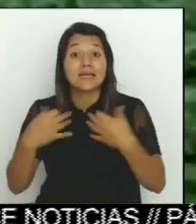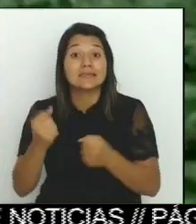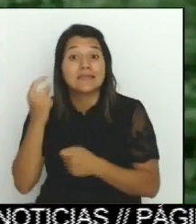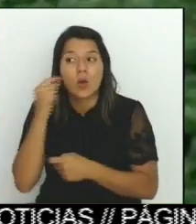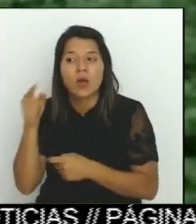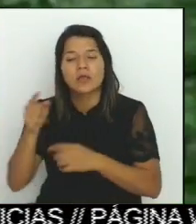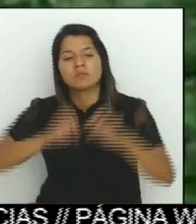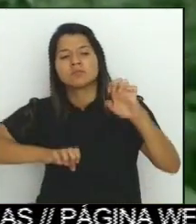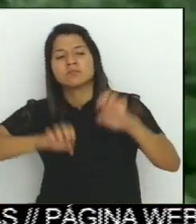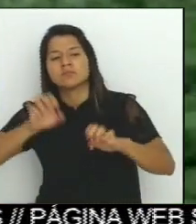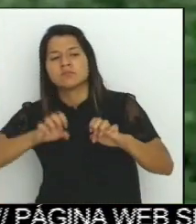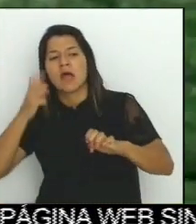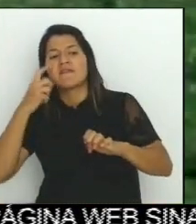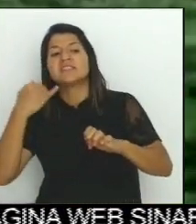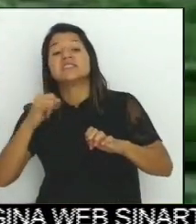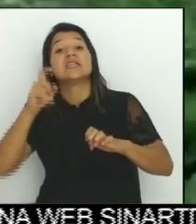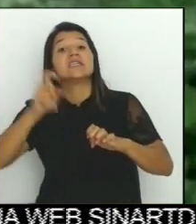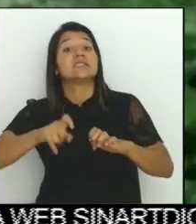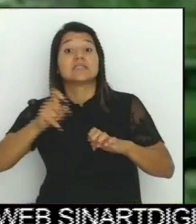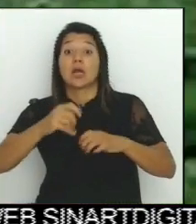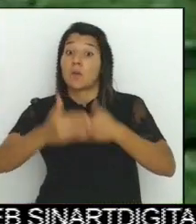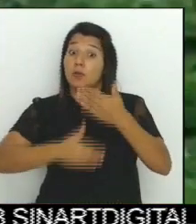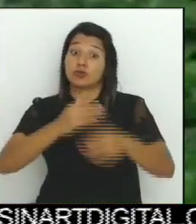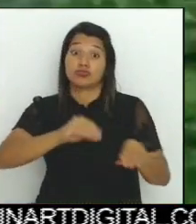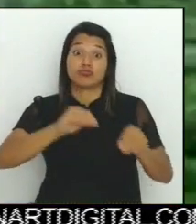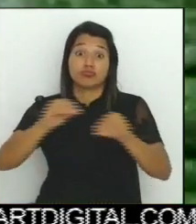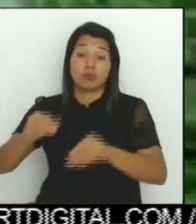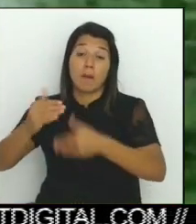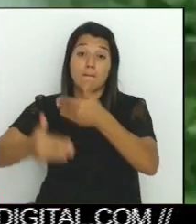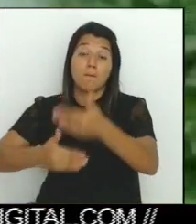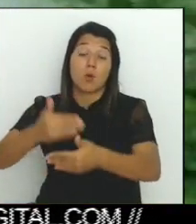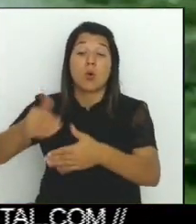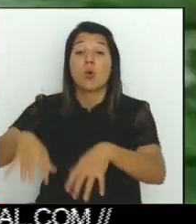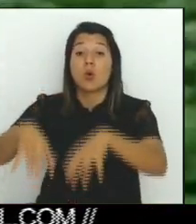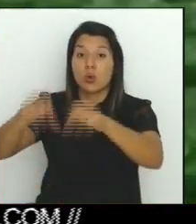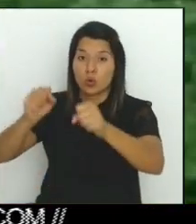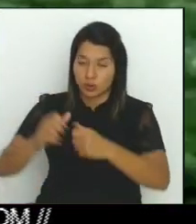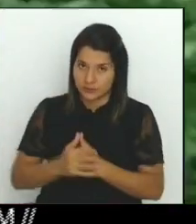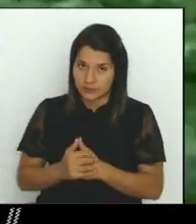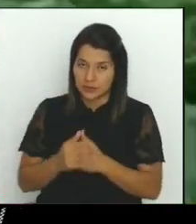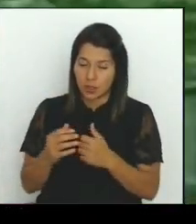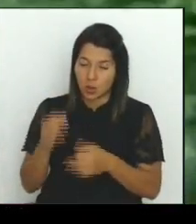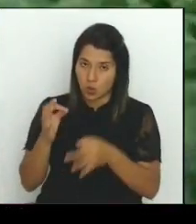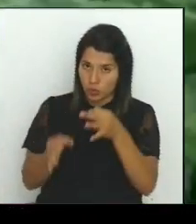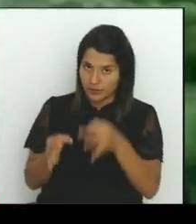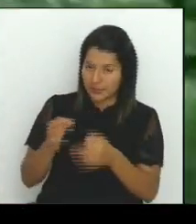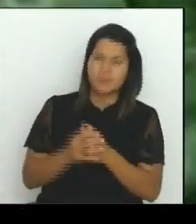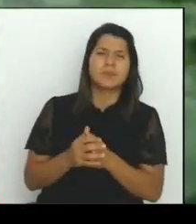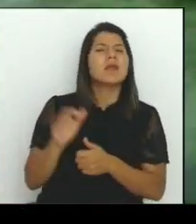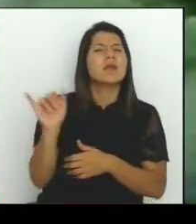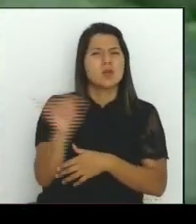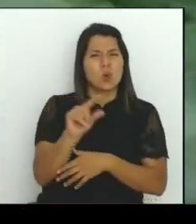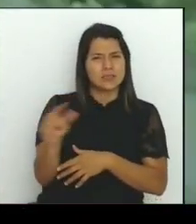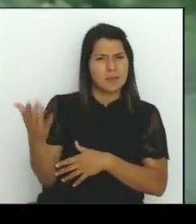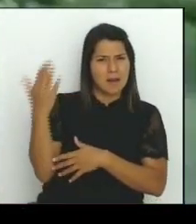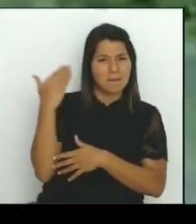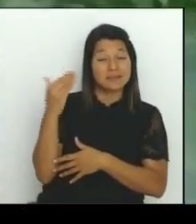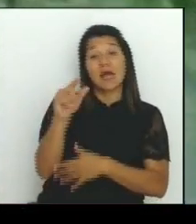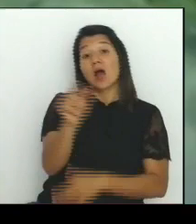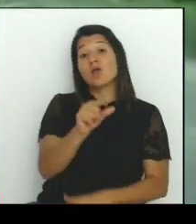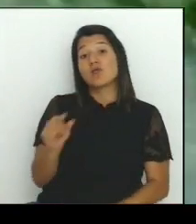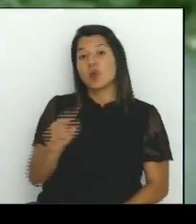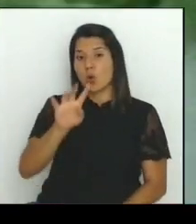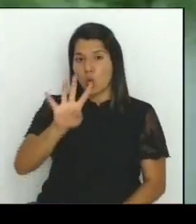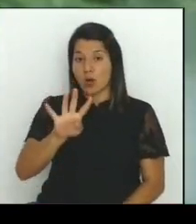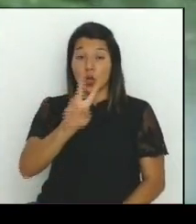Judicial. El pasado 4 de agosto una situación similar se vivió en Río Cuarto, donde dos personas adultas y 18